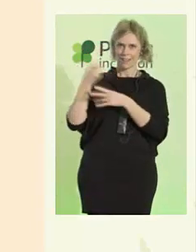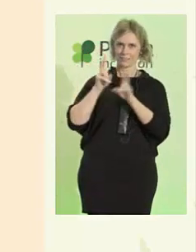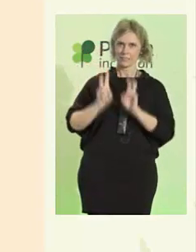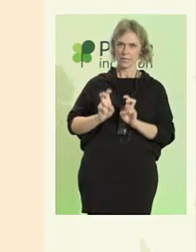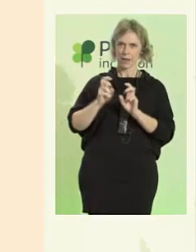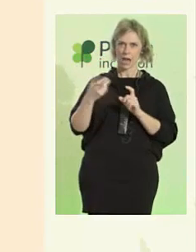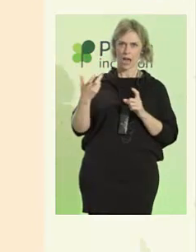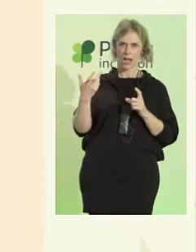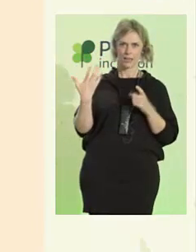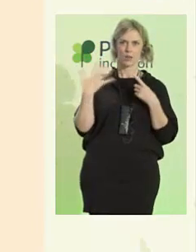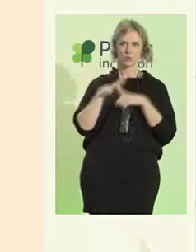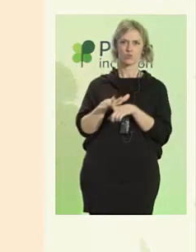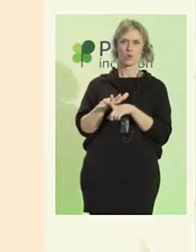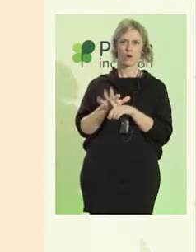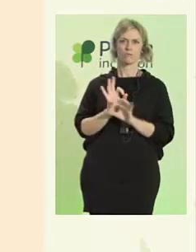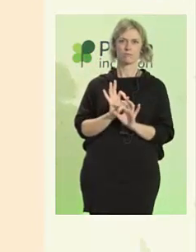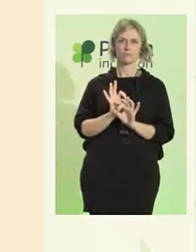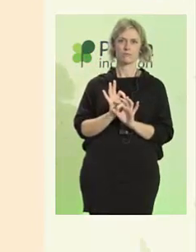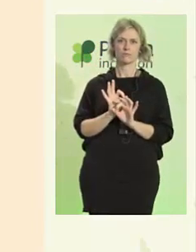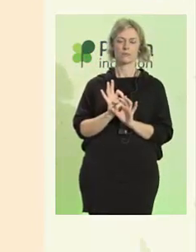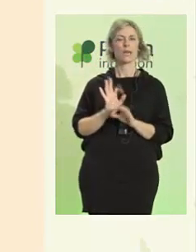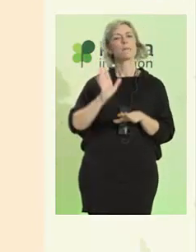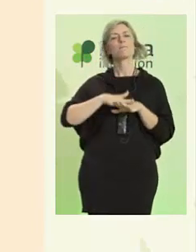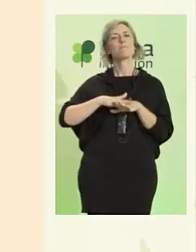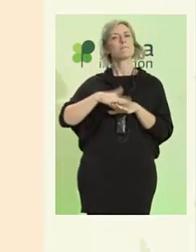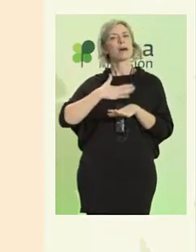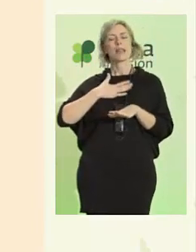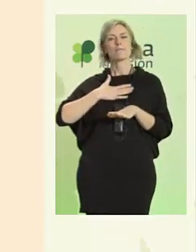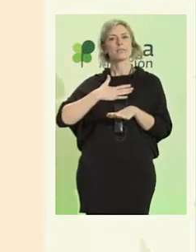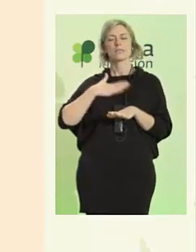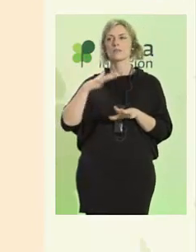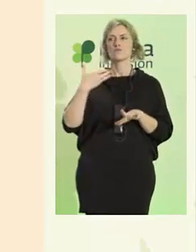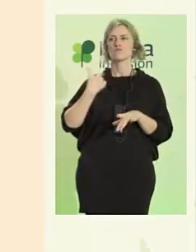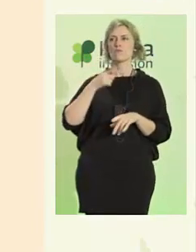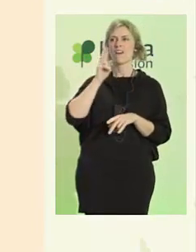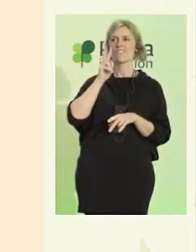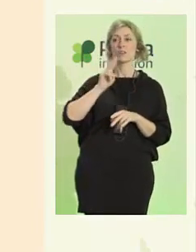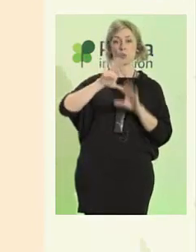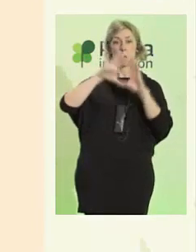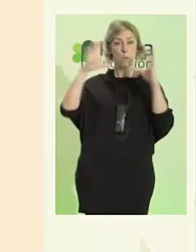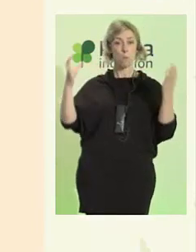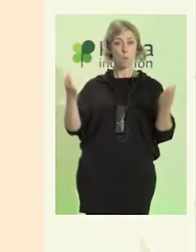es lo más avanzado que he visto en todo el mundo.